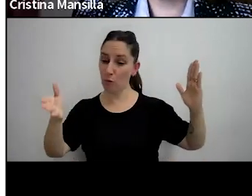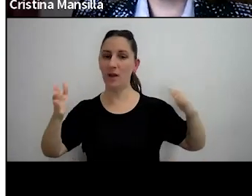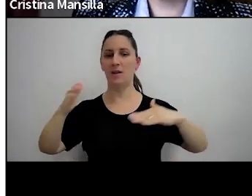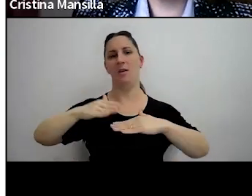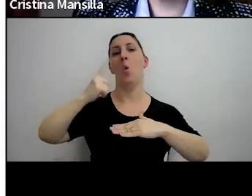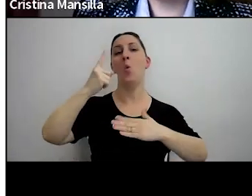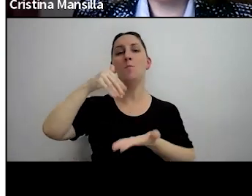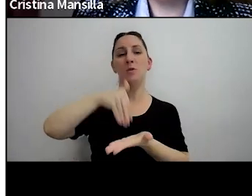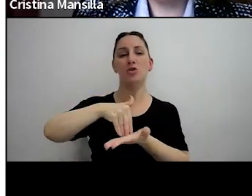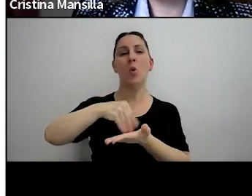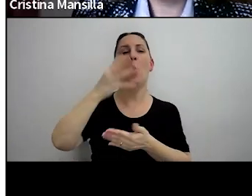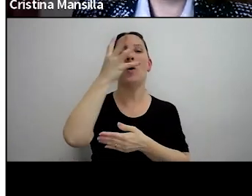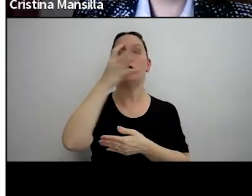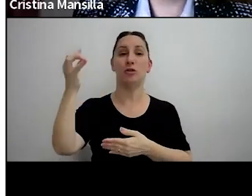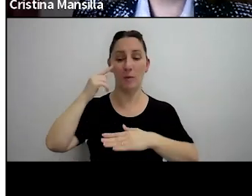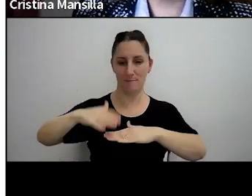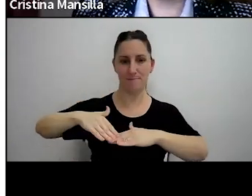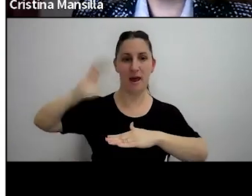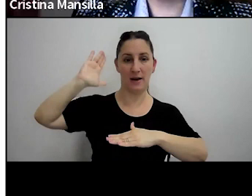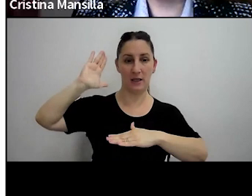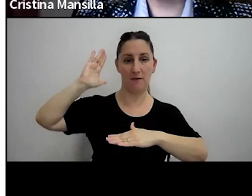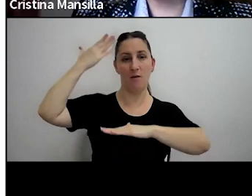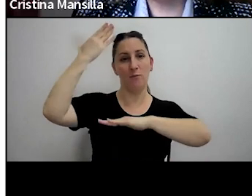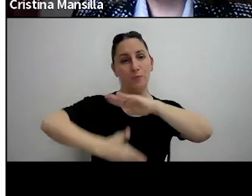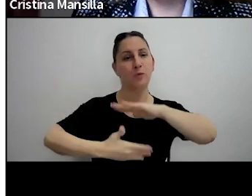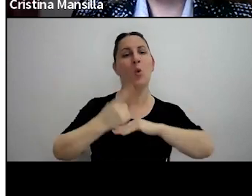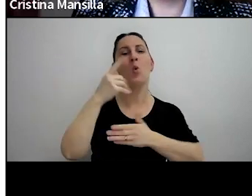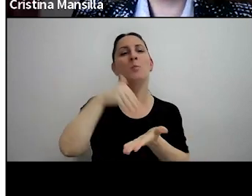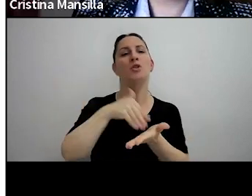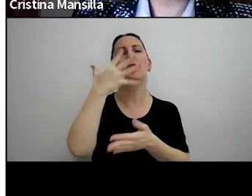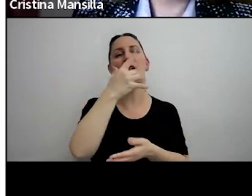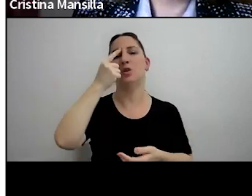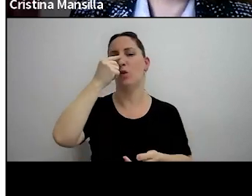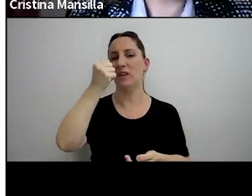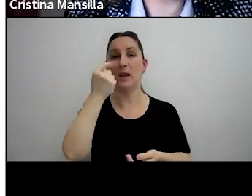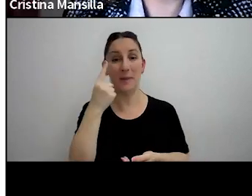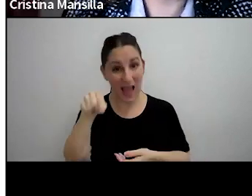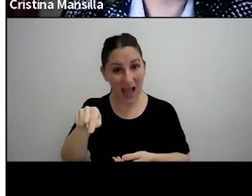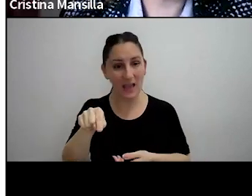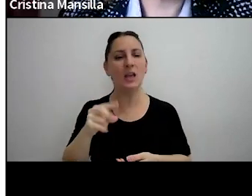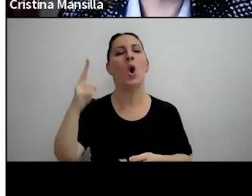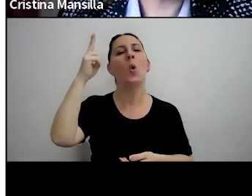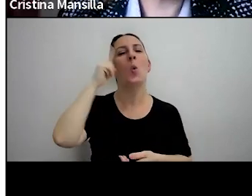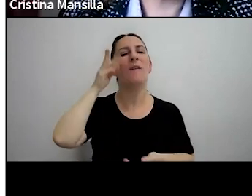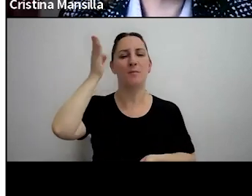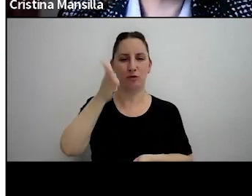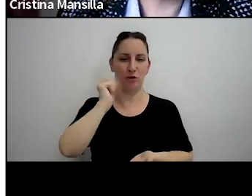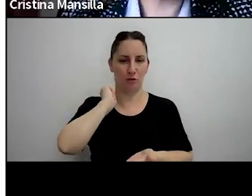el millón cuatrocientos mil hasta un millón quinientos veintiséis mil va a pagar nueve por ciento